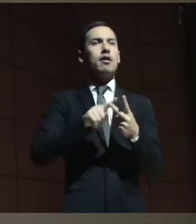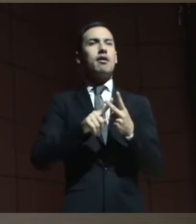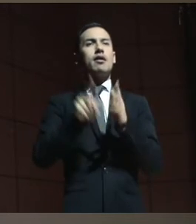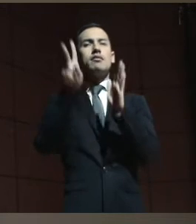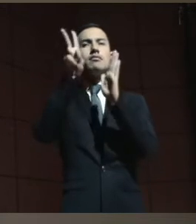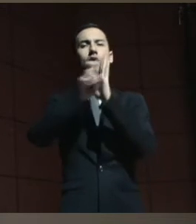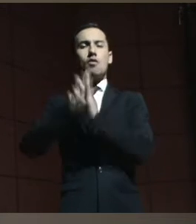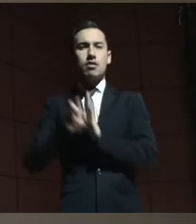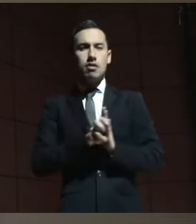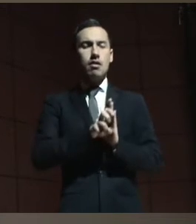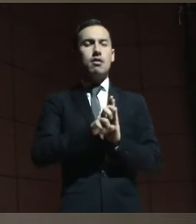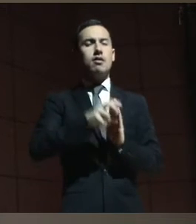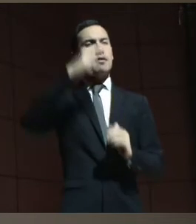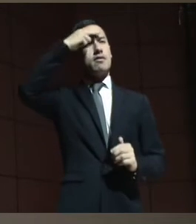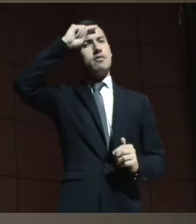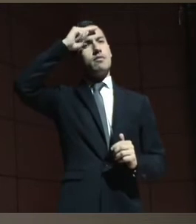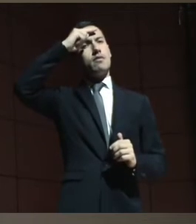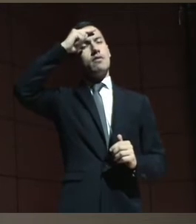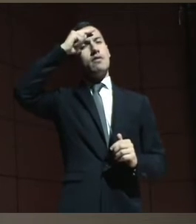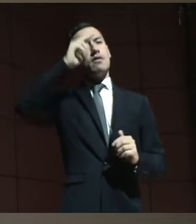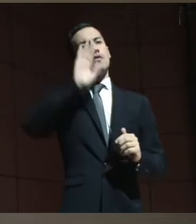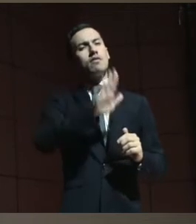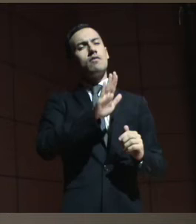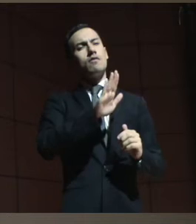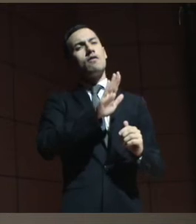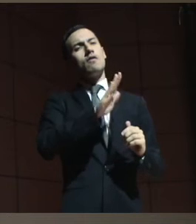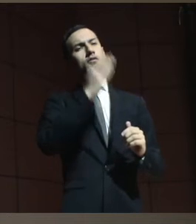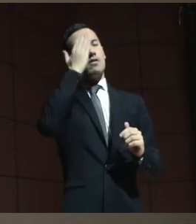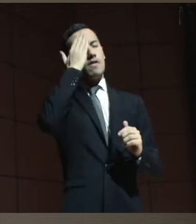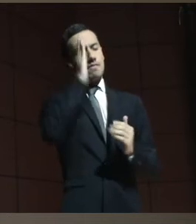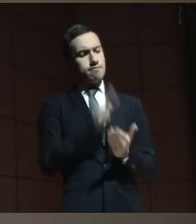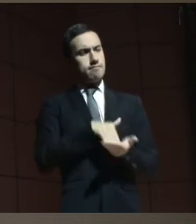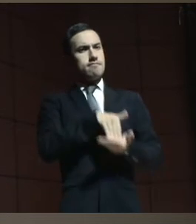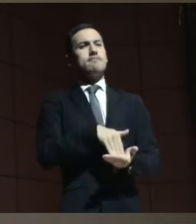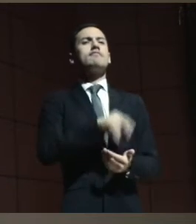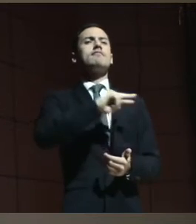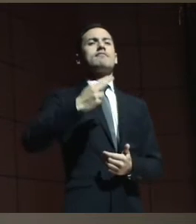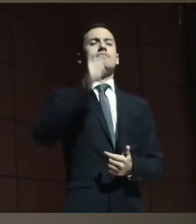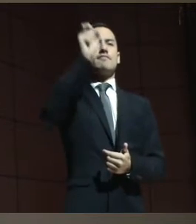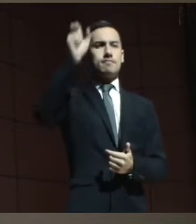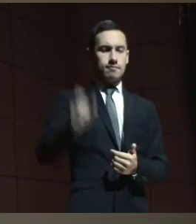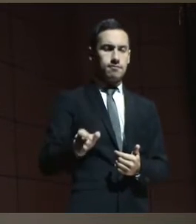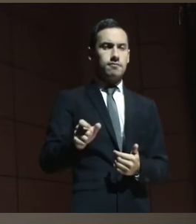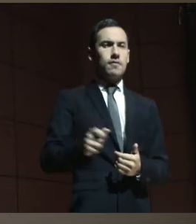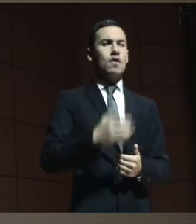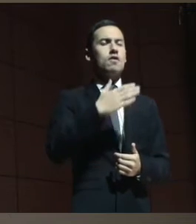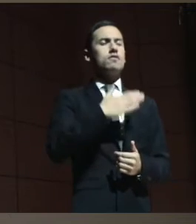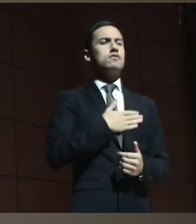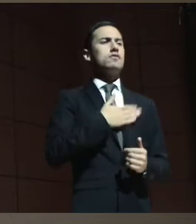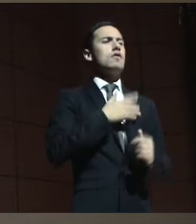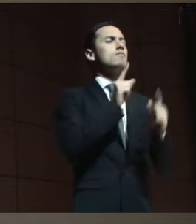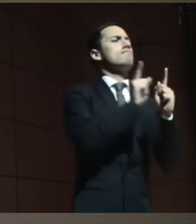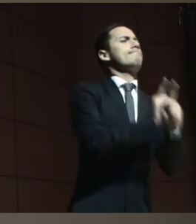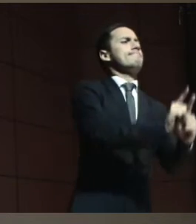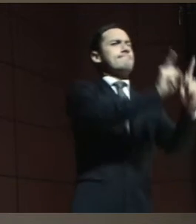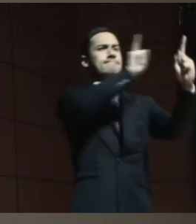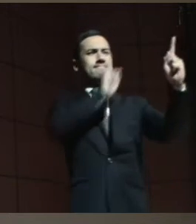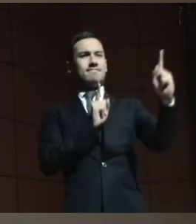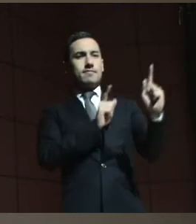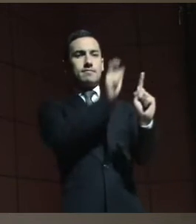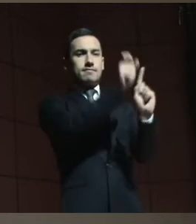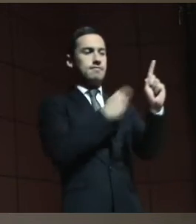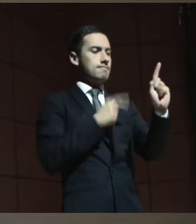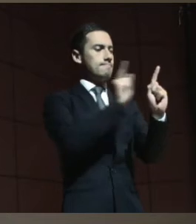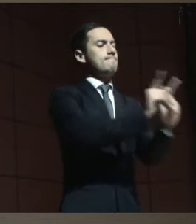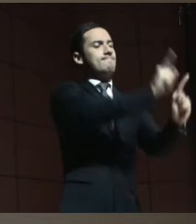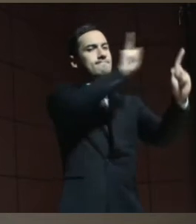interpretaciones, desconocen la presencia del otro. Cuando uno se aleja de la persona es cuando